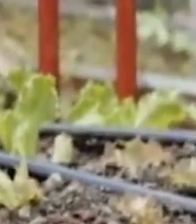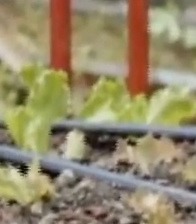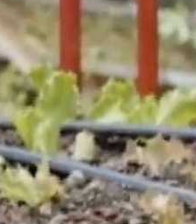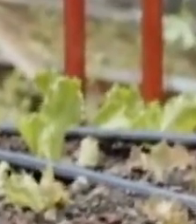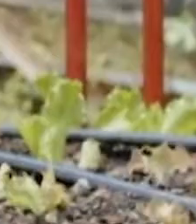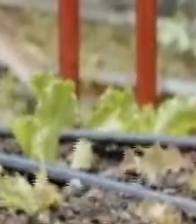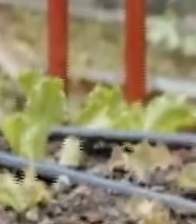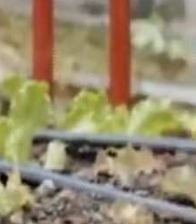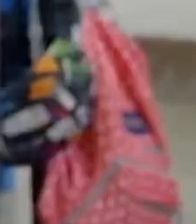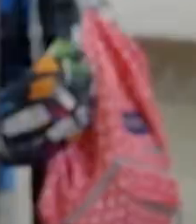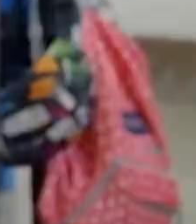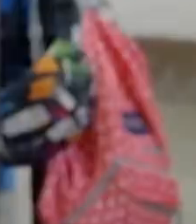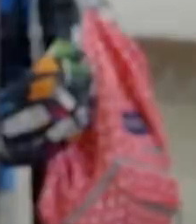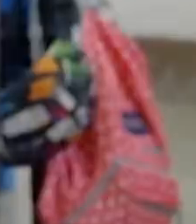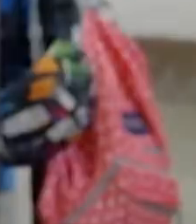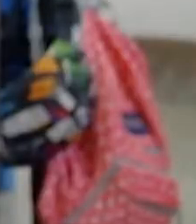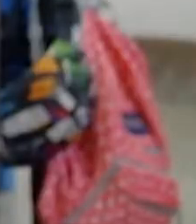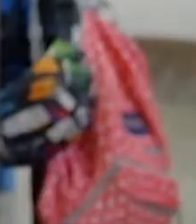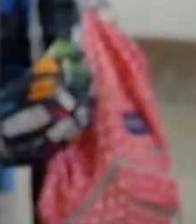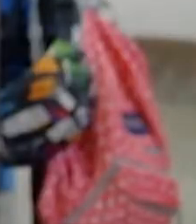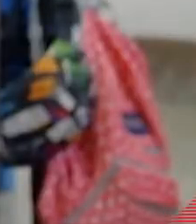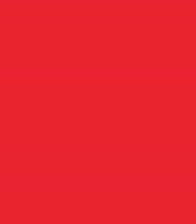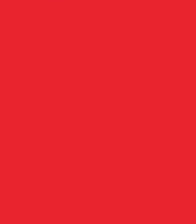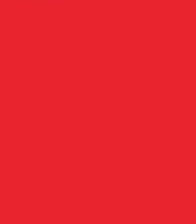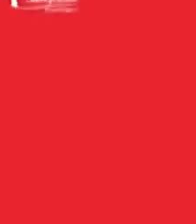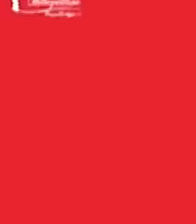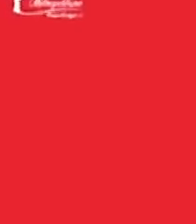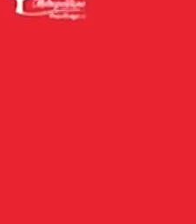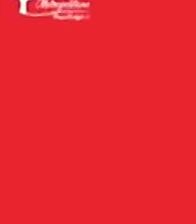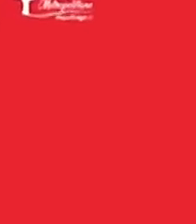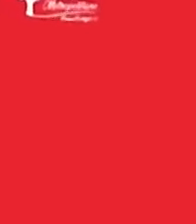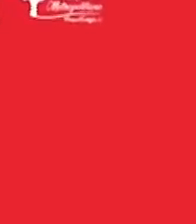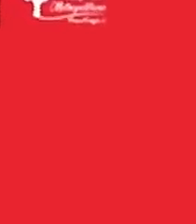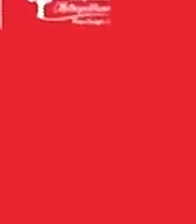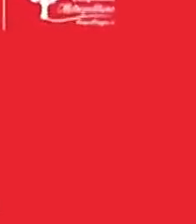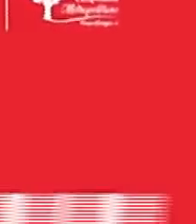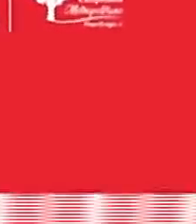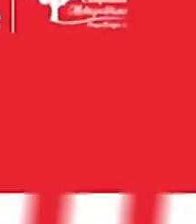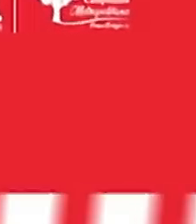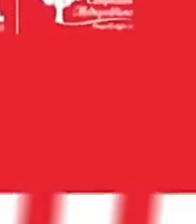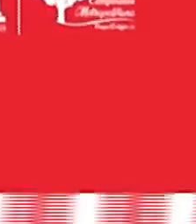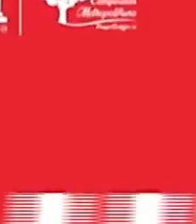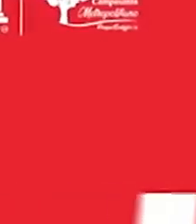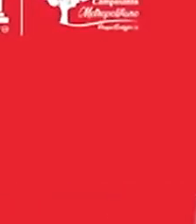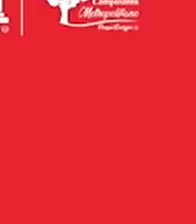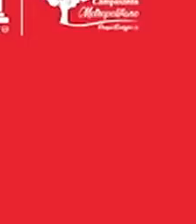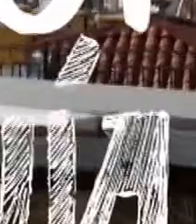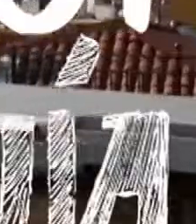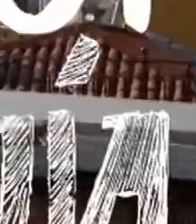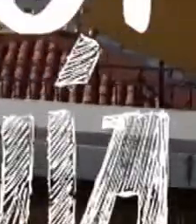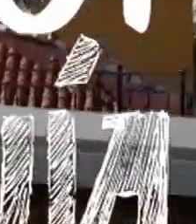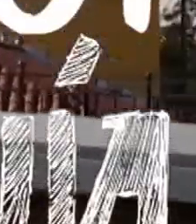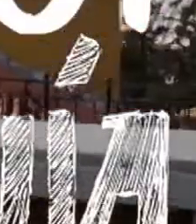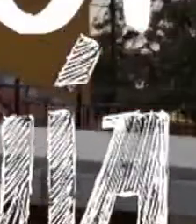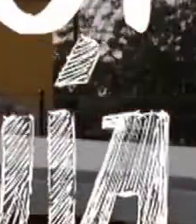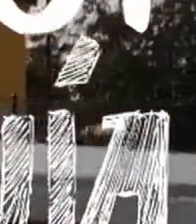mejorando su calidad de vida. Gracias por comprar productos de la Junta. Junta de Protección Social para hacer el bien.